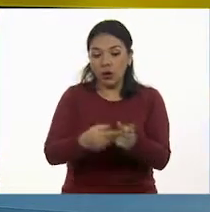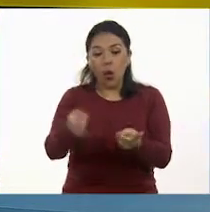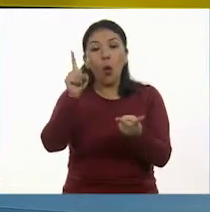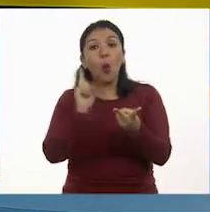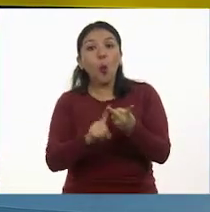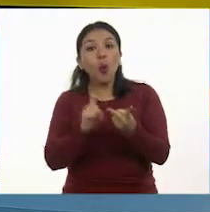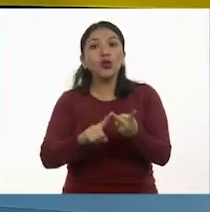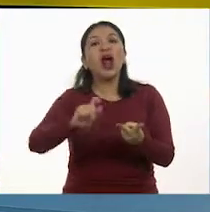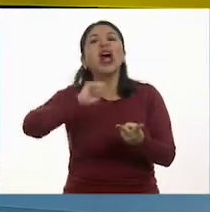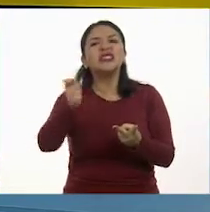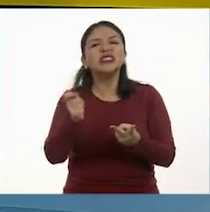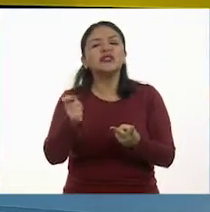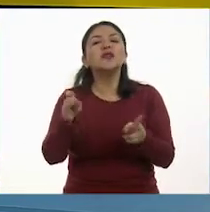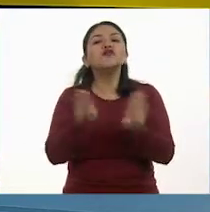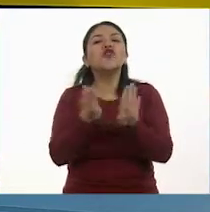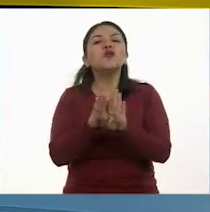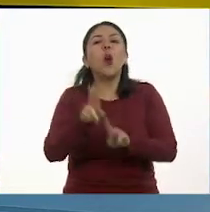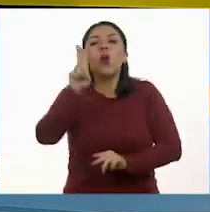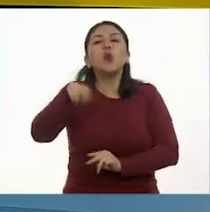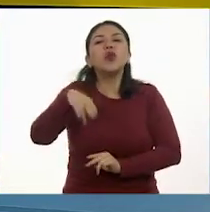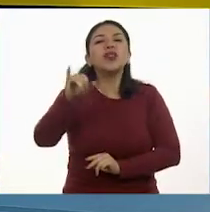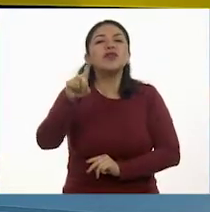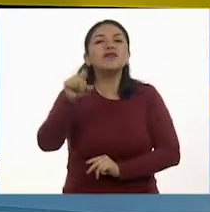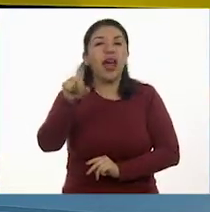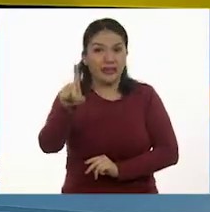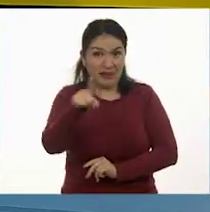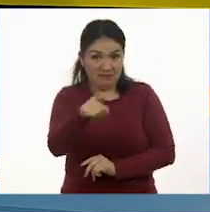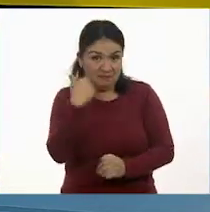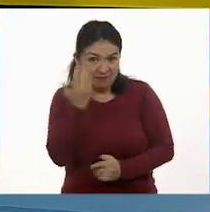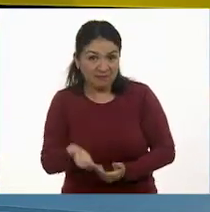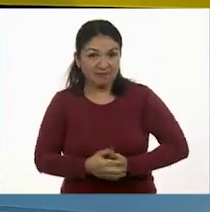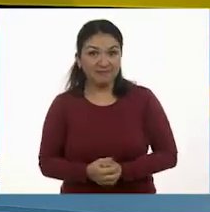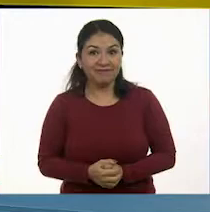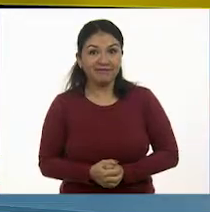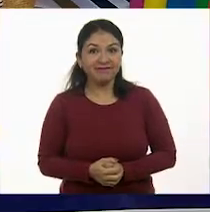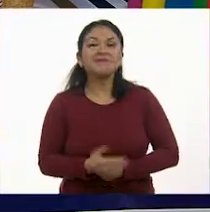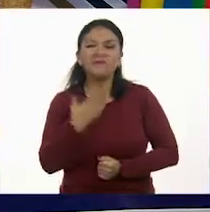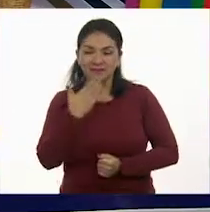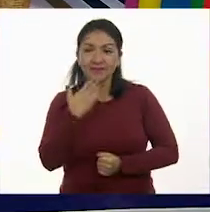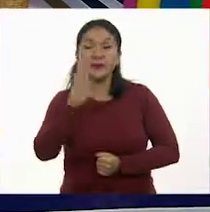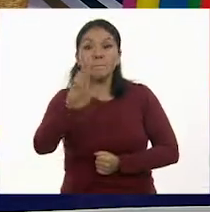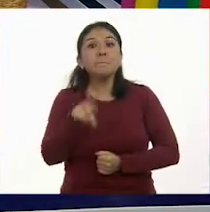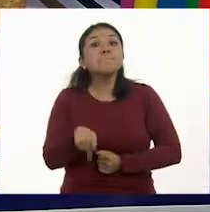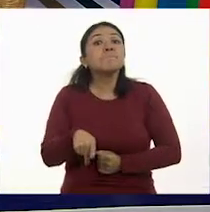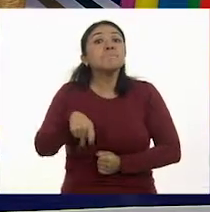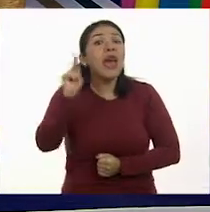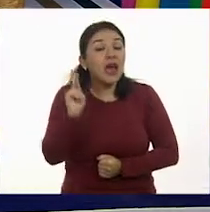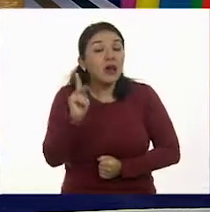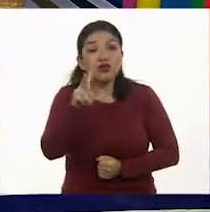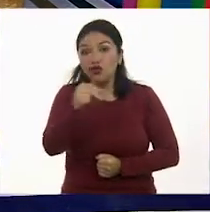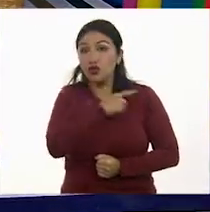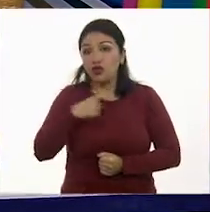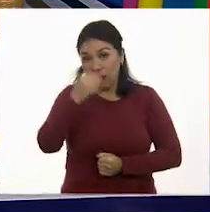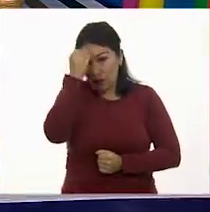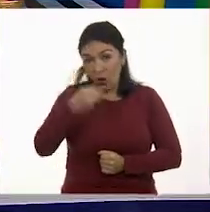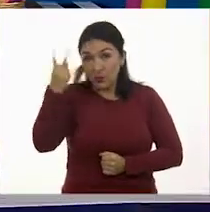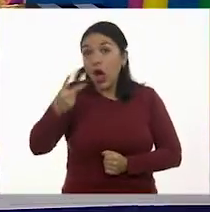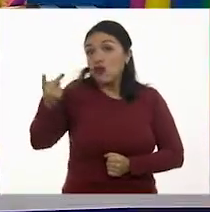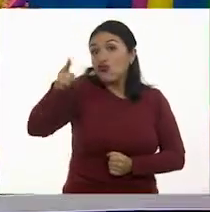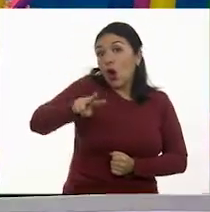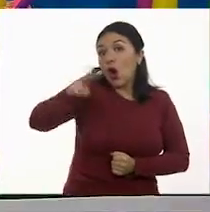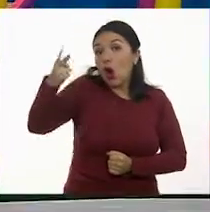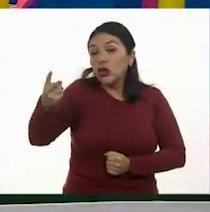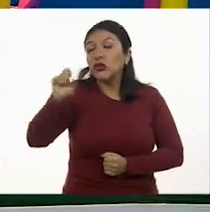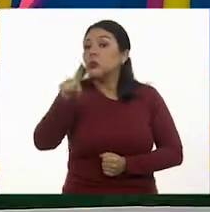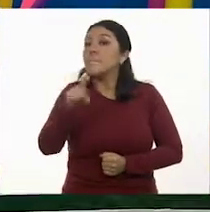otra que lo represente como unidad. Muy bien. Pero no debemos olvidar que ambas se refieren